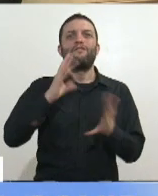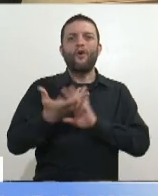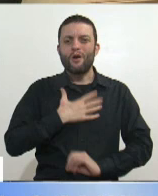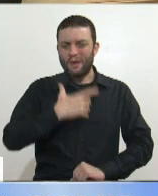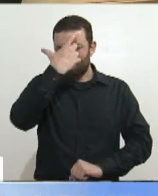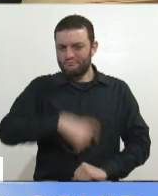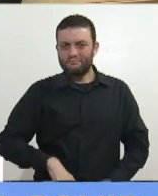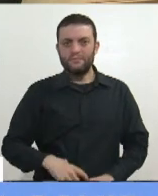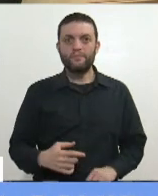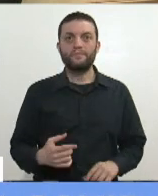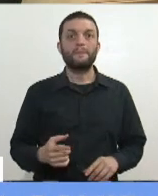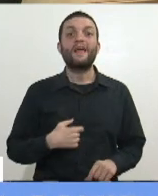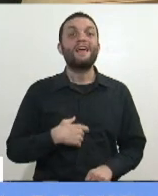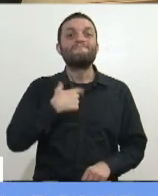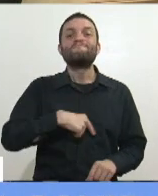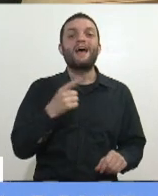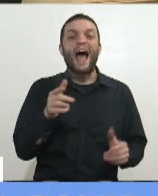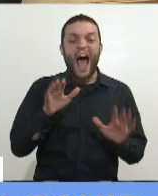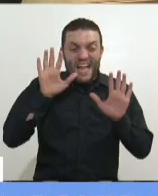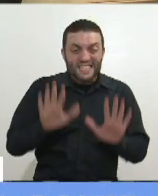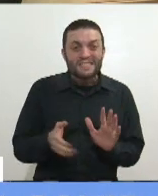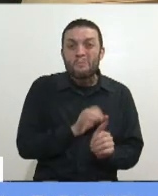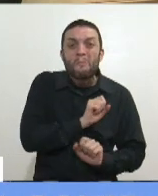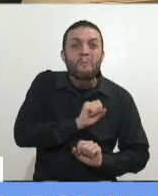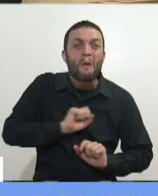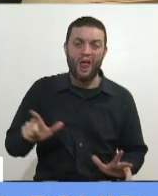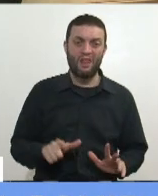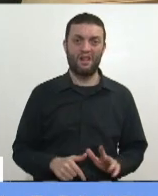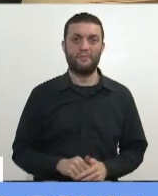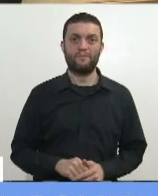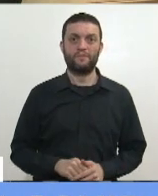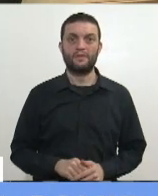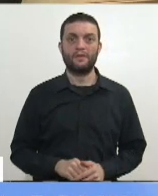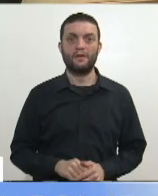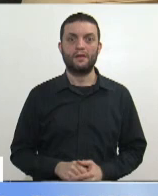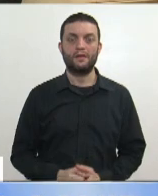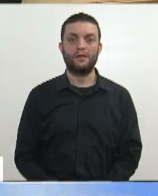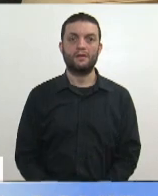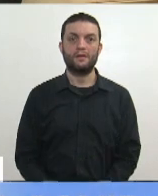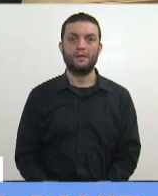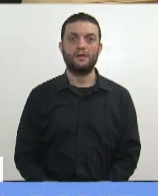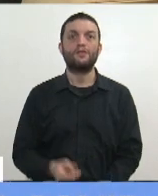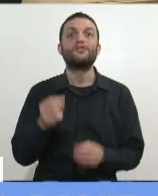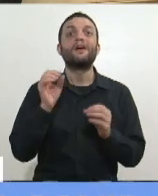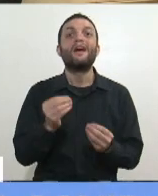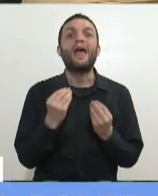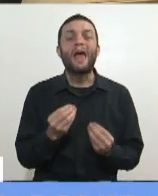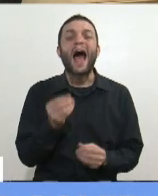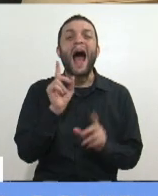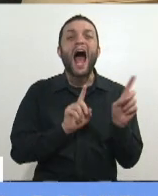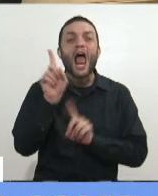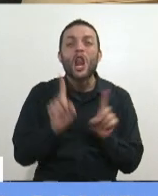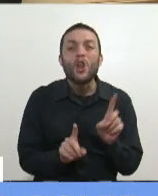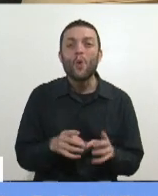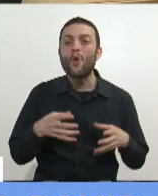Es inmoral. Que está vacunado a un militante de 18 años. No